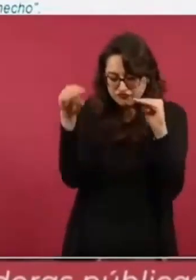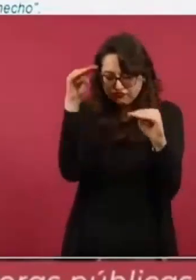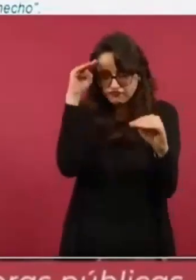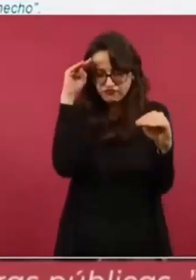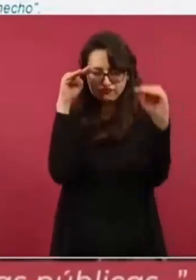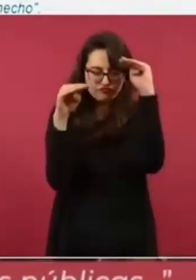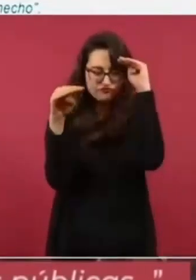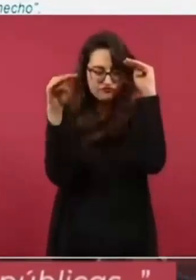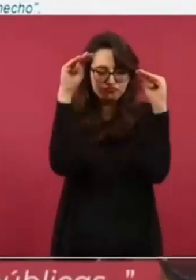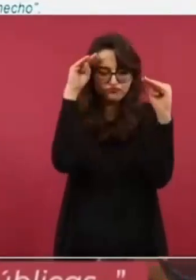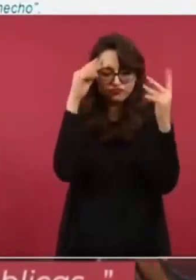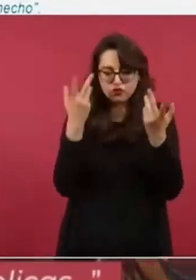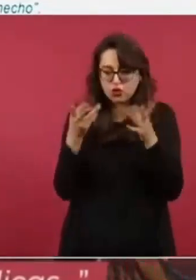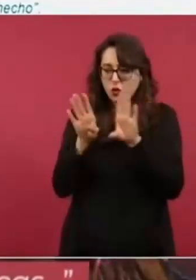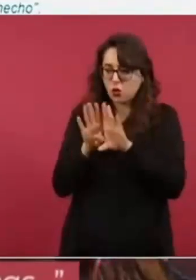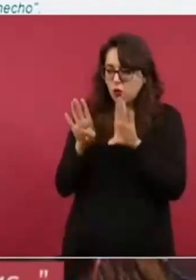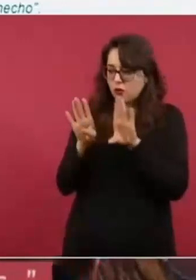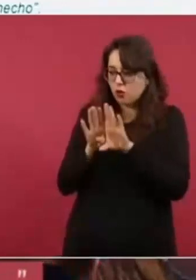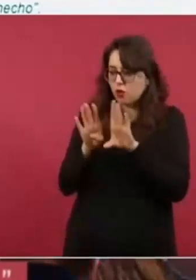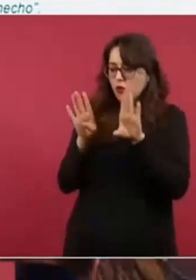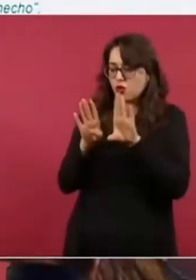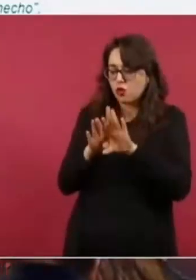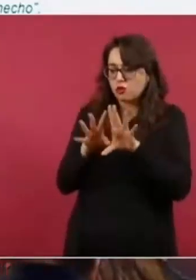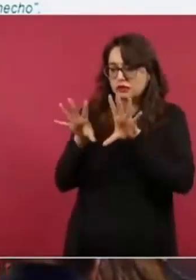Fue secretario de Estado, sí.